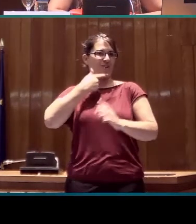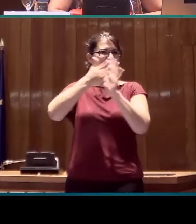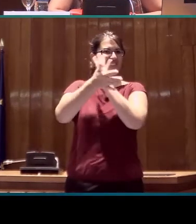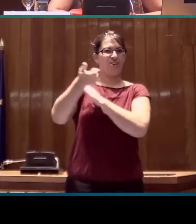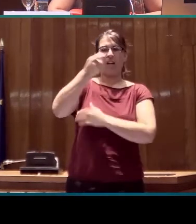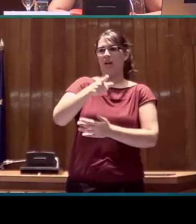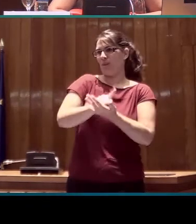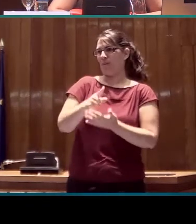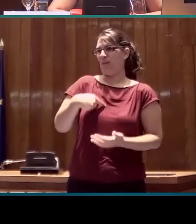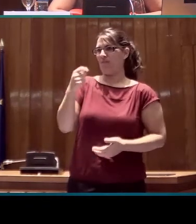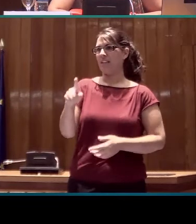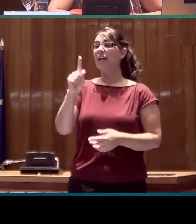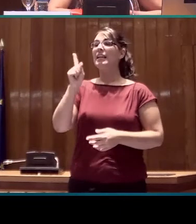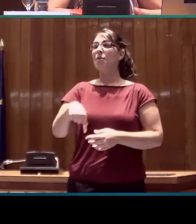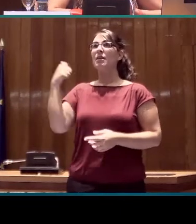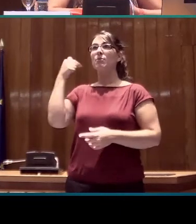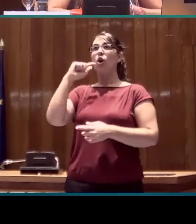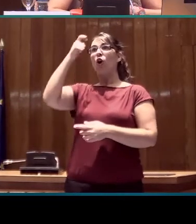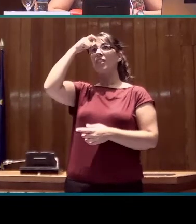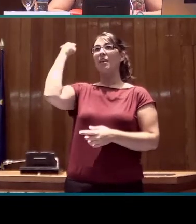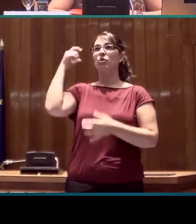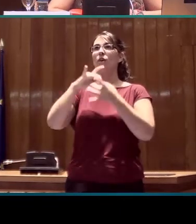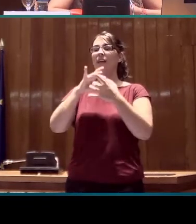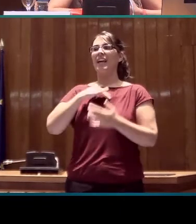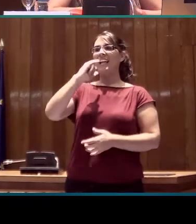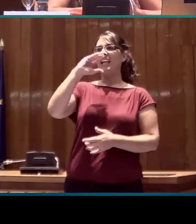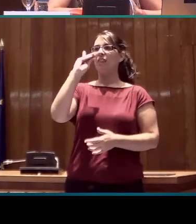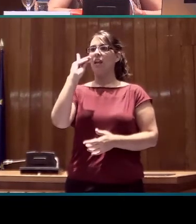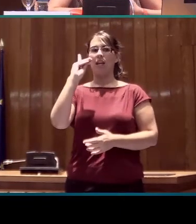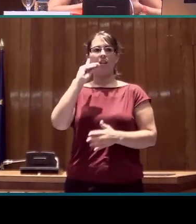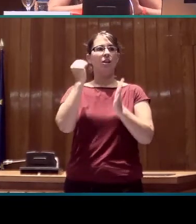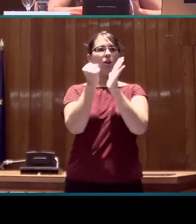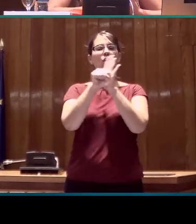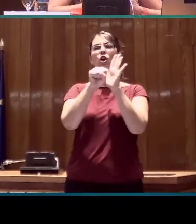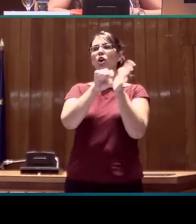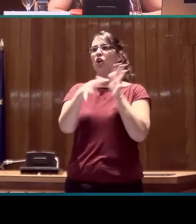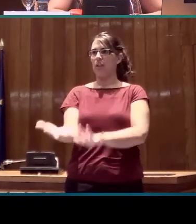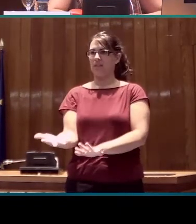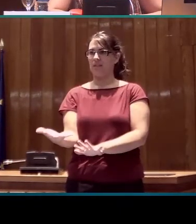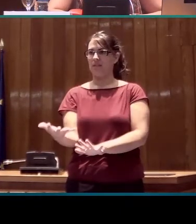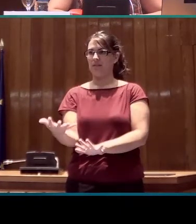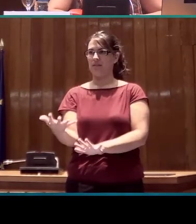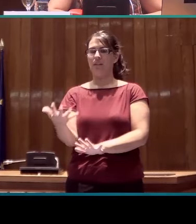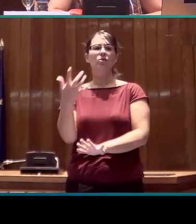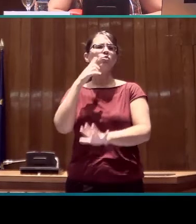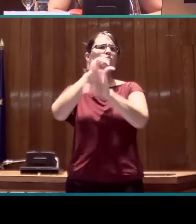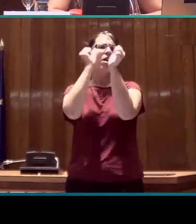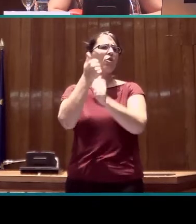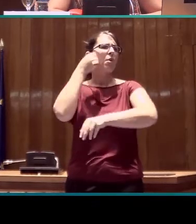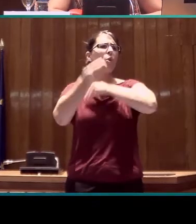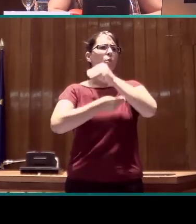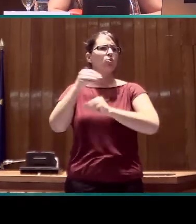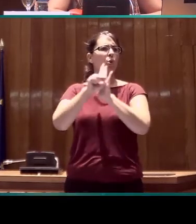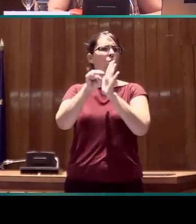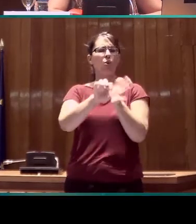concepto de ID-glosas, es decir, una manera particular de utilizar las glosas al que se ha referido también